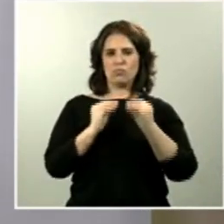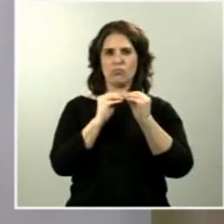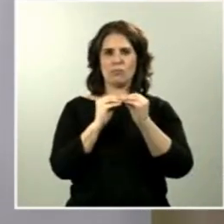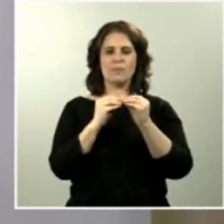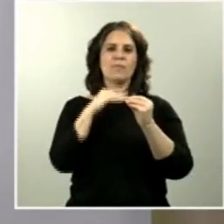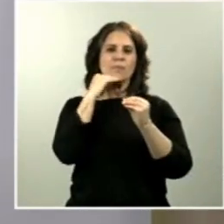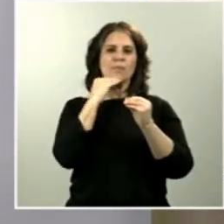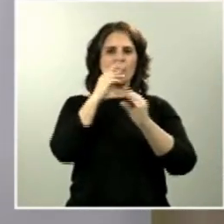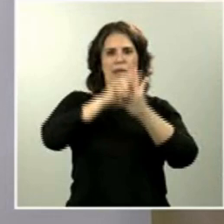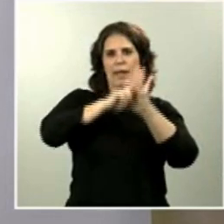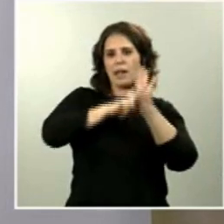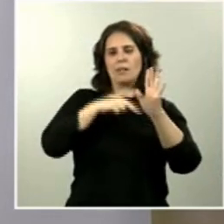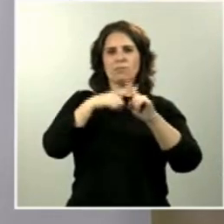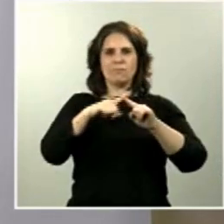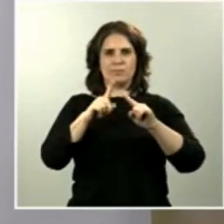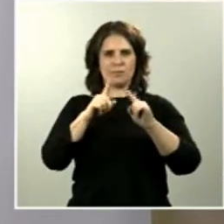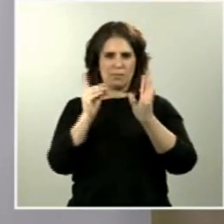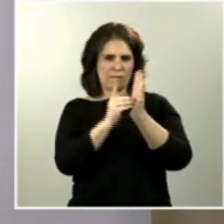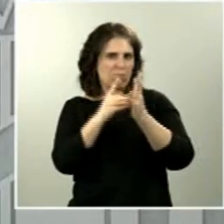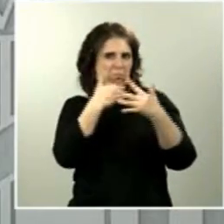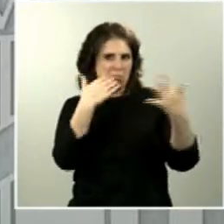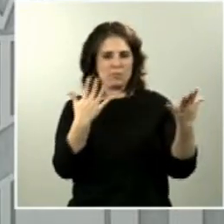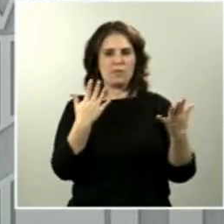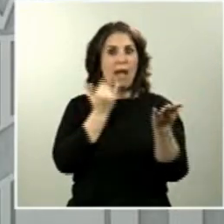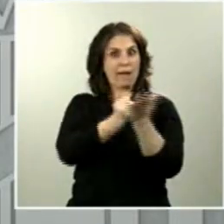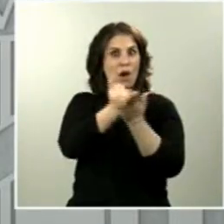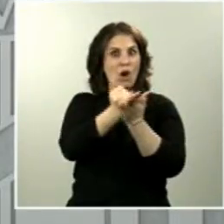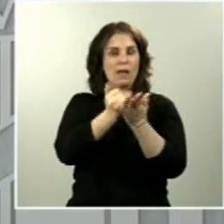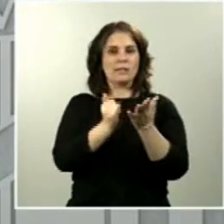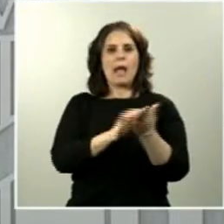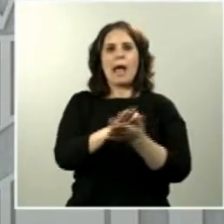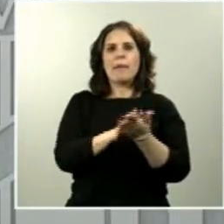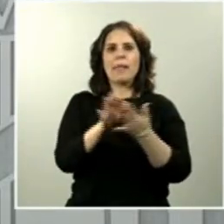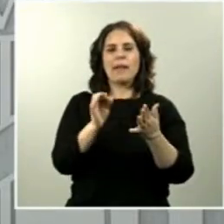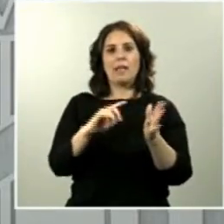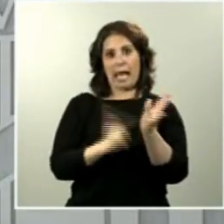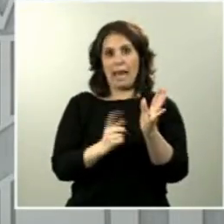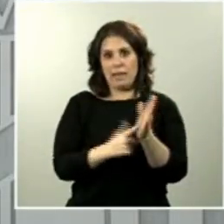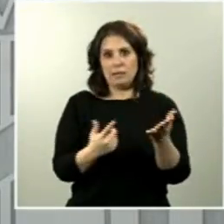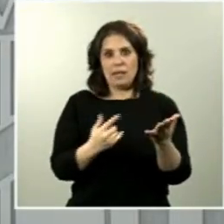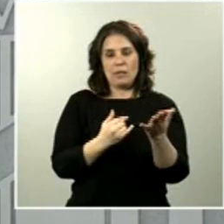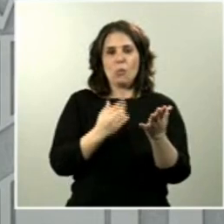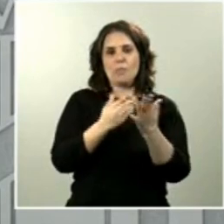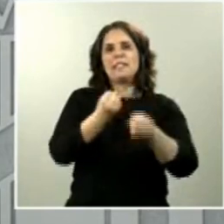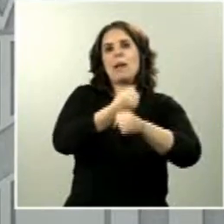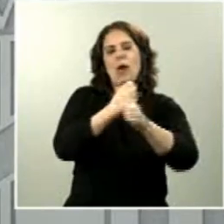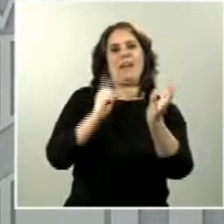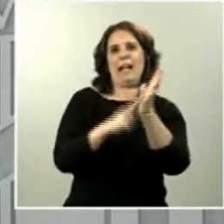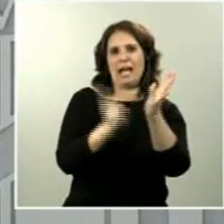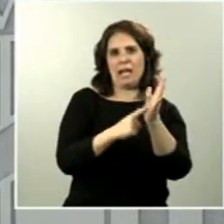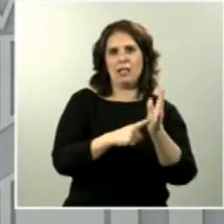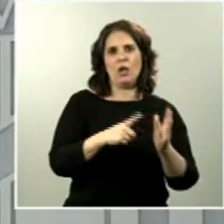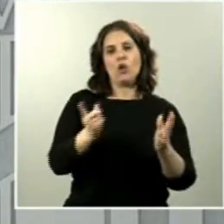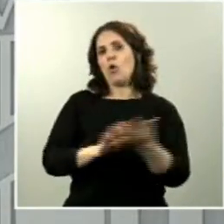se está refiriendo a, por supuesto, la actividad regular, la actividad que es legal. No se está refiriendo a la actividad ilegal.